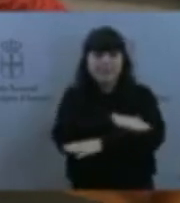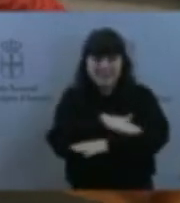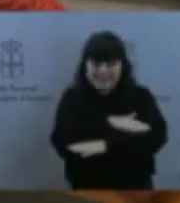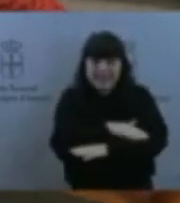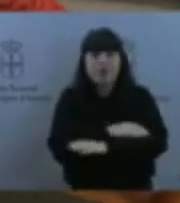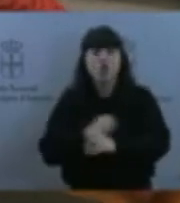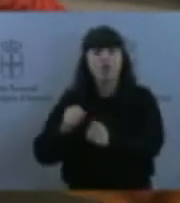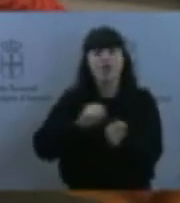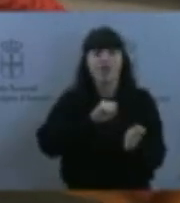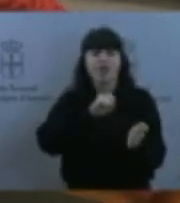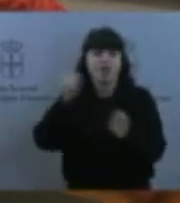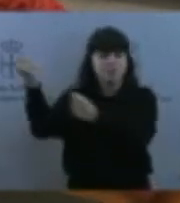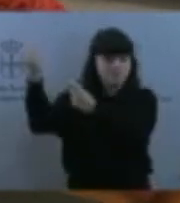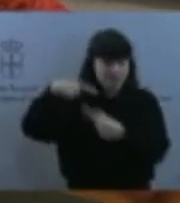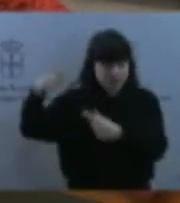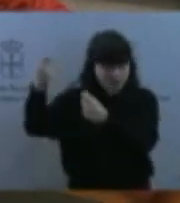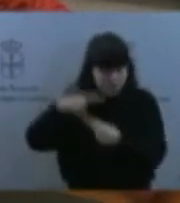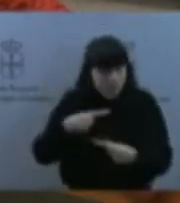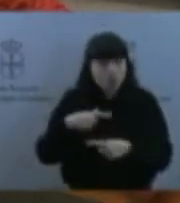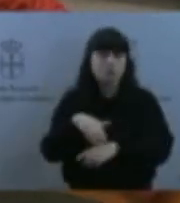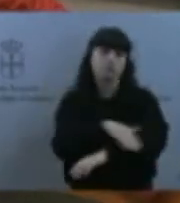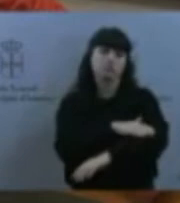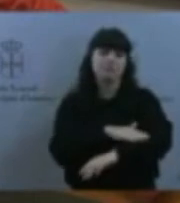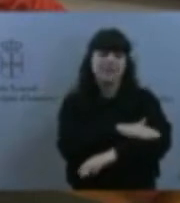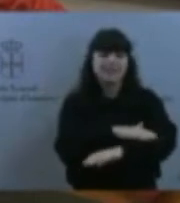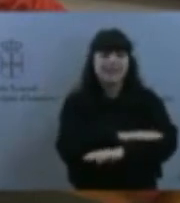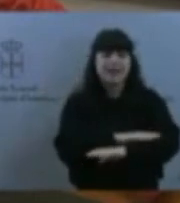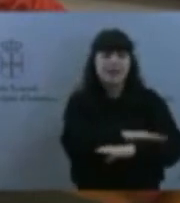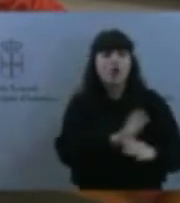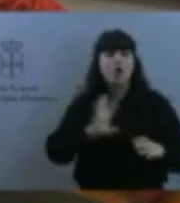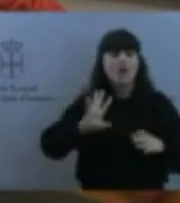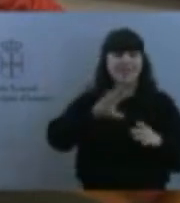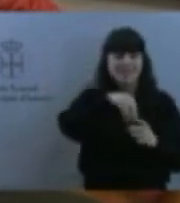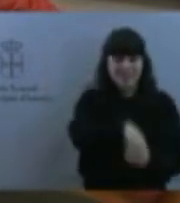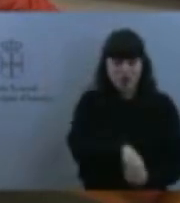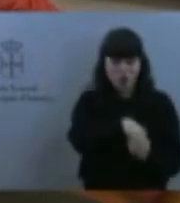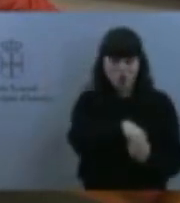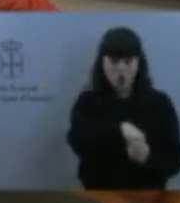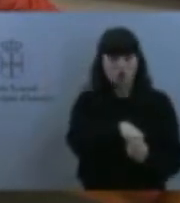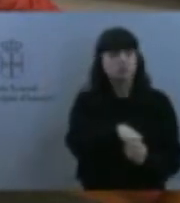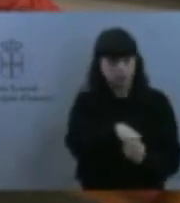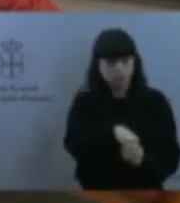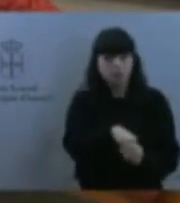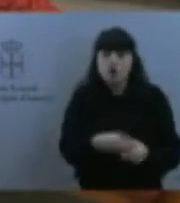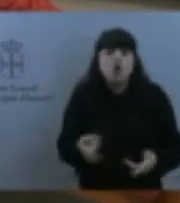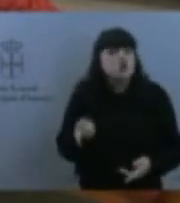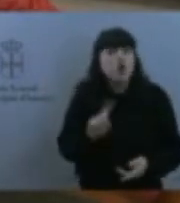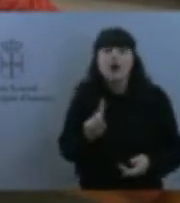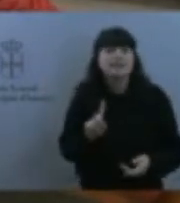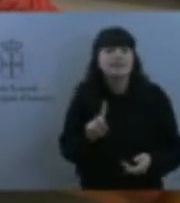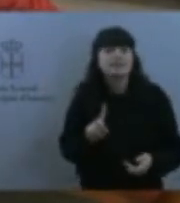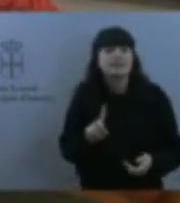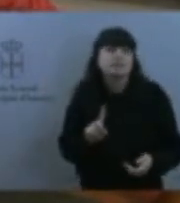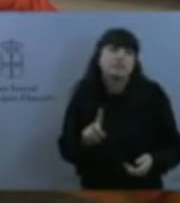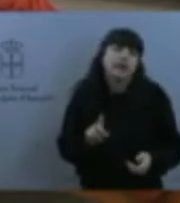Ministerio del Interior también, por supuesto. No puede ser solo una cuestión de si es un menor, como es un menor que la comunidad